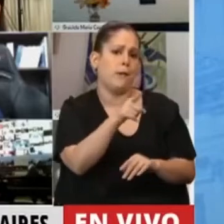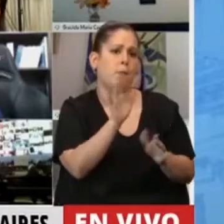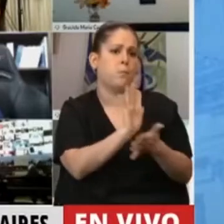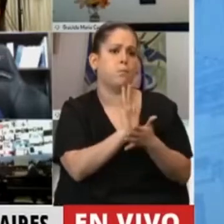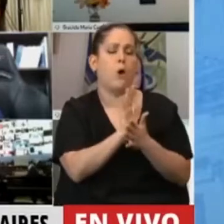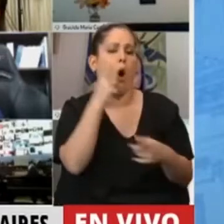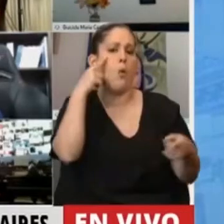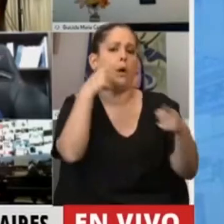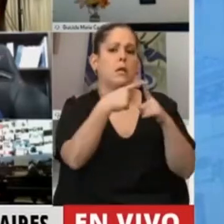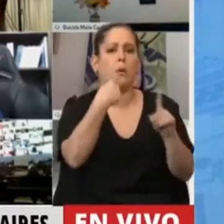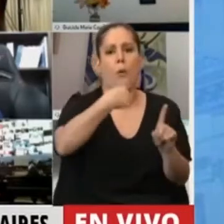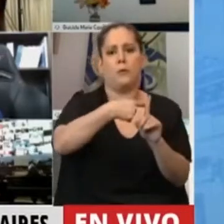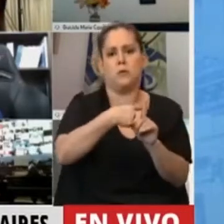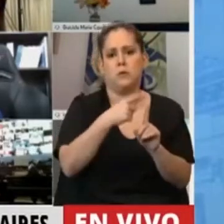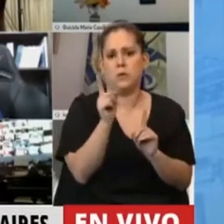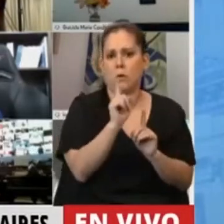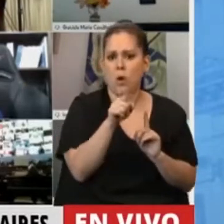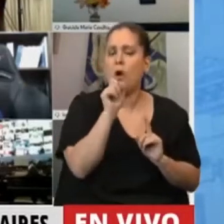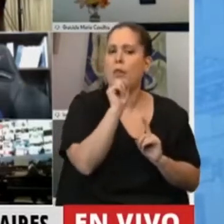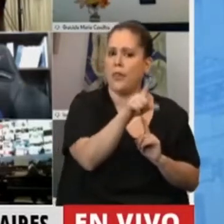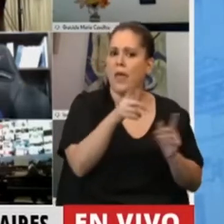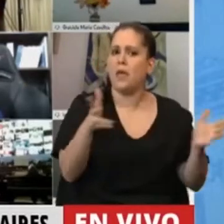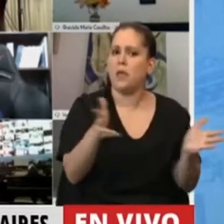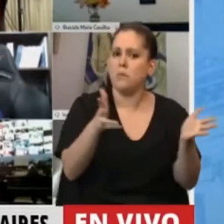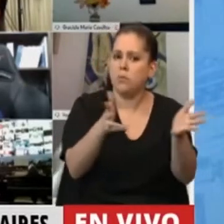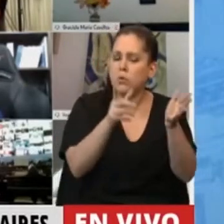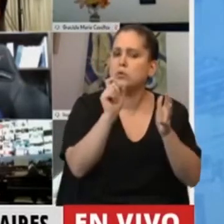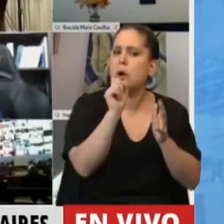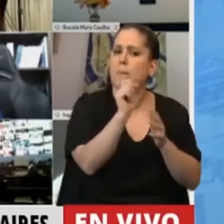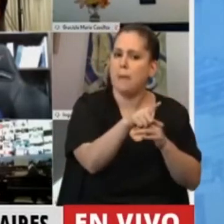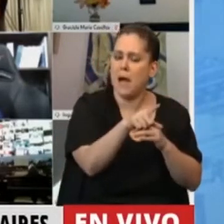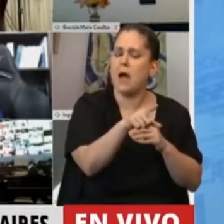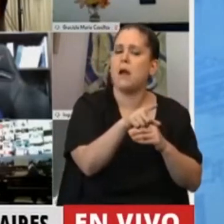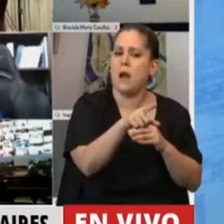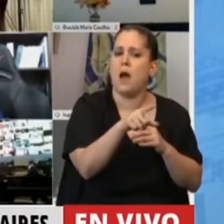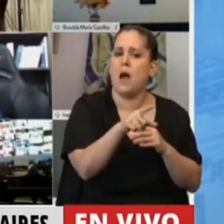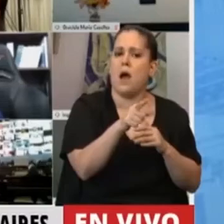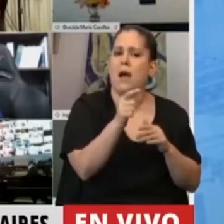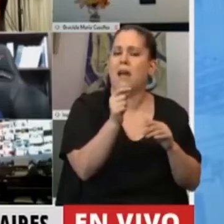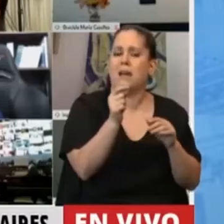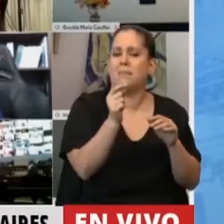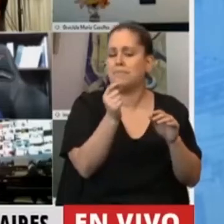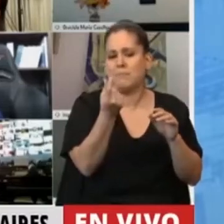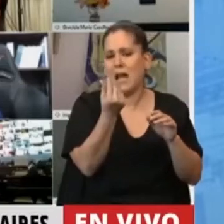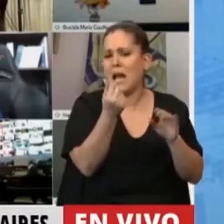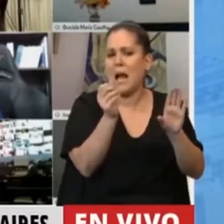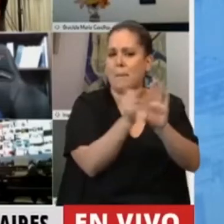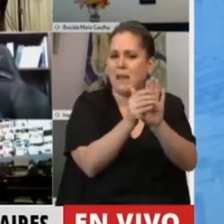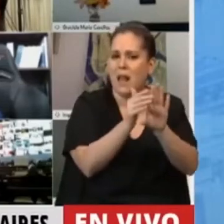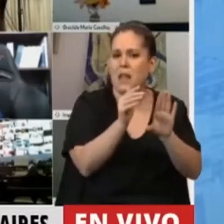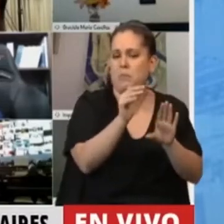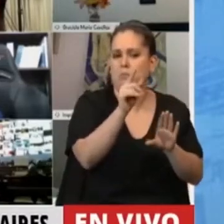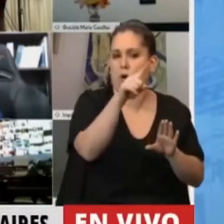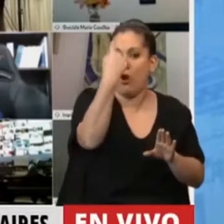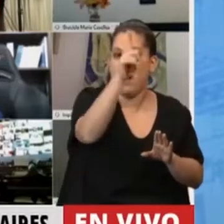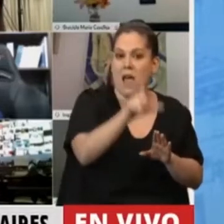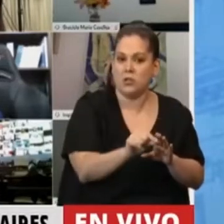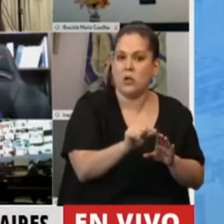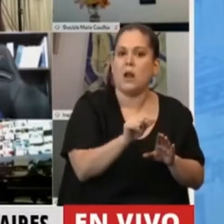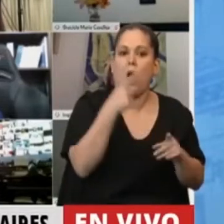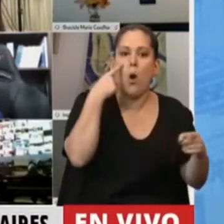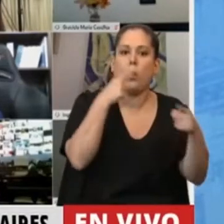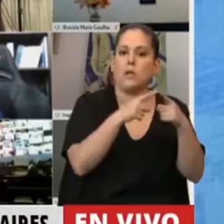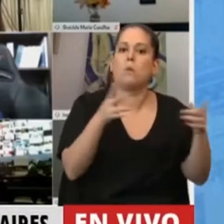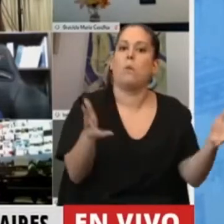positivo, el impulso al capitalismo nacional progresista.